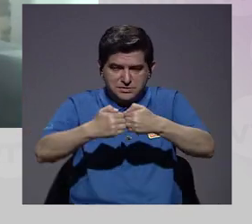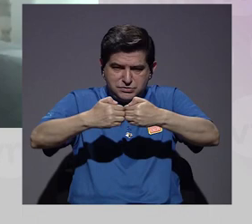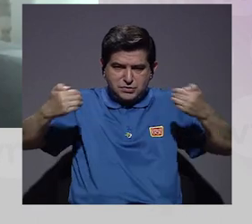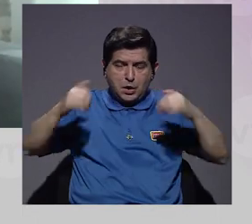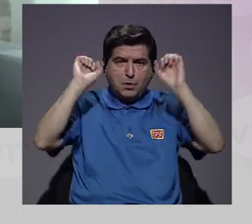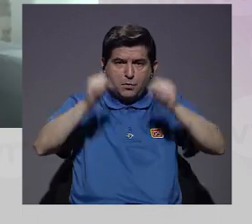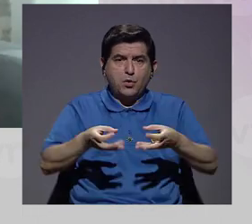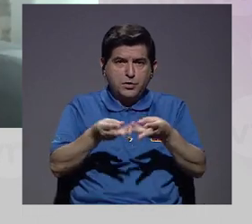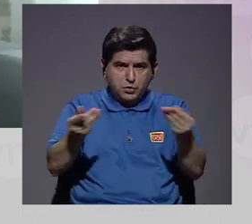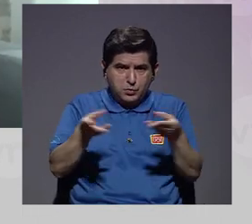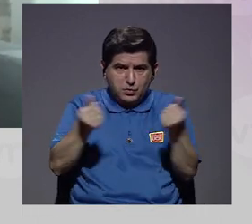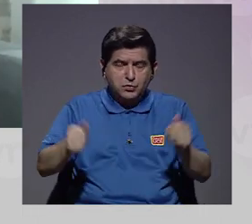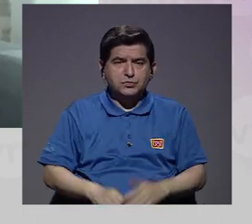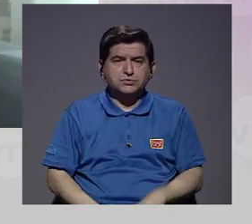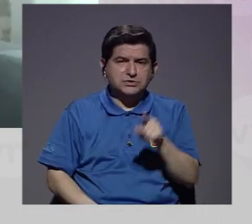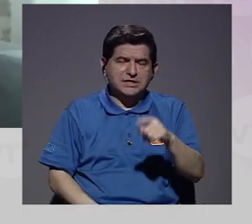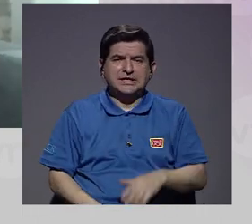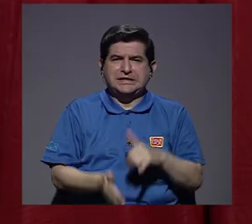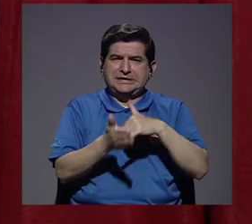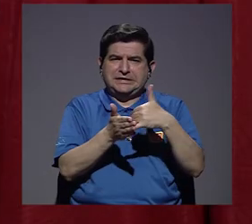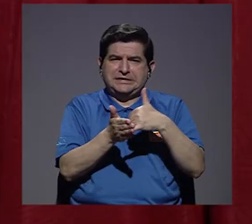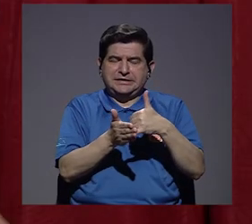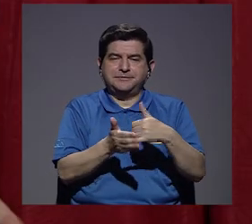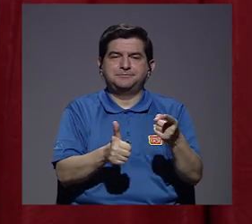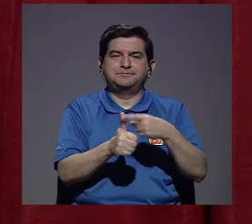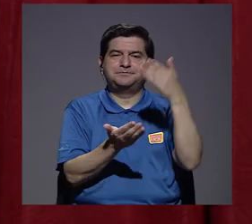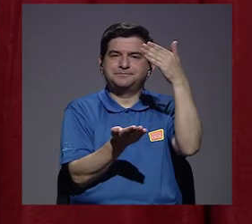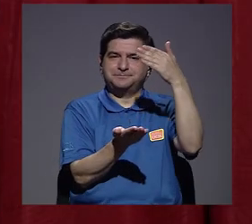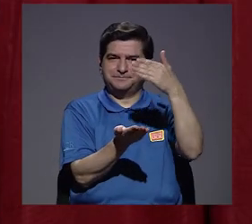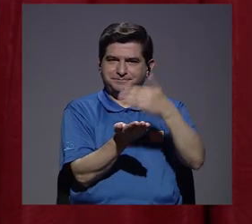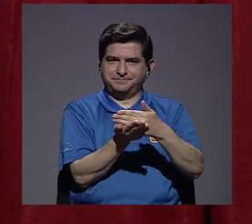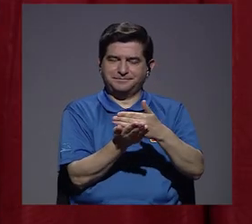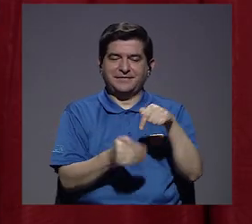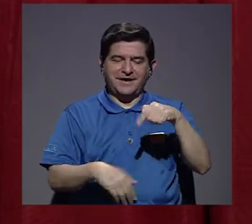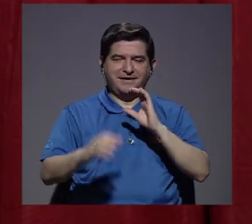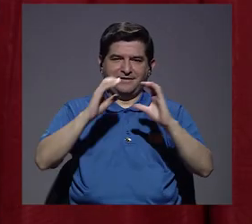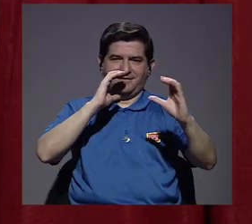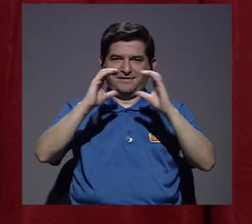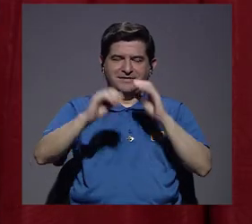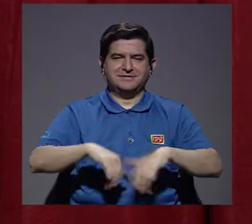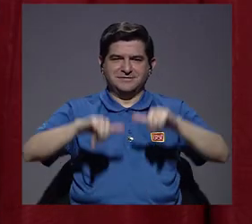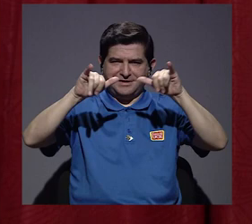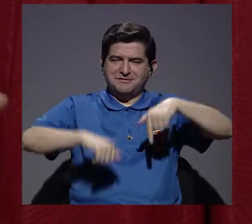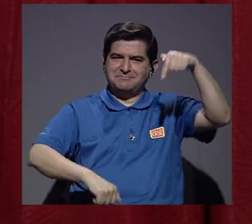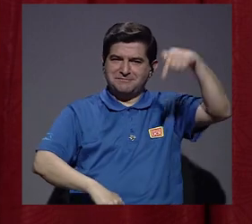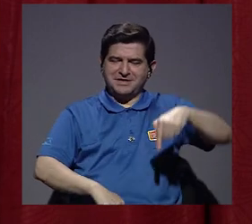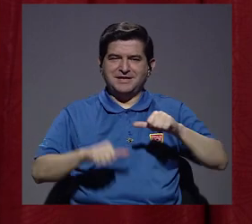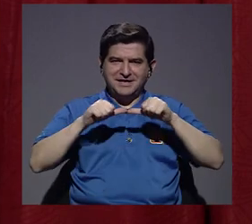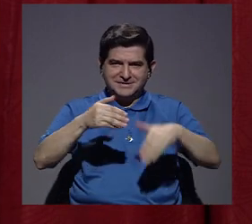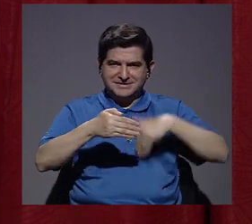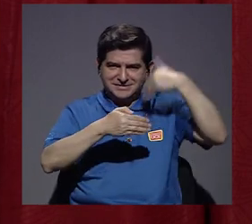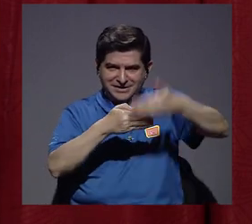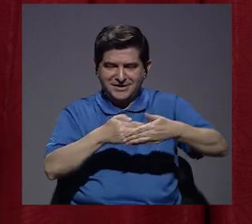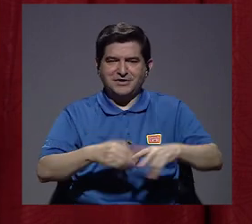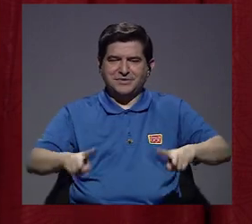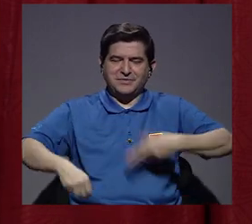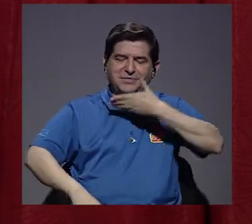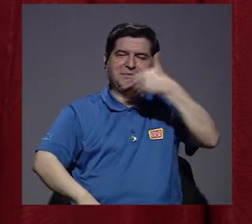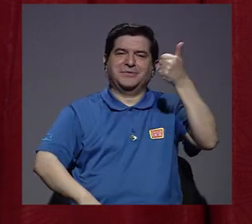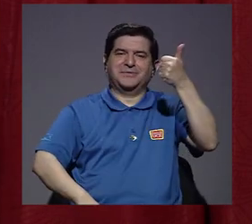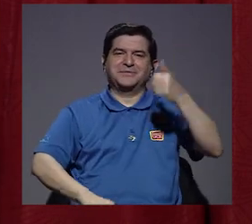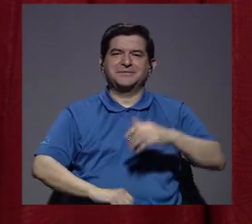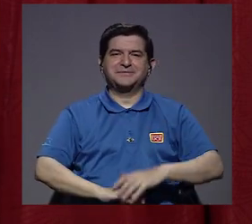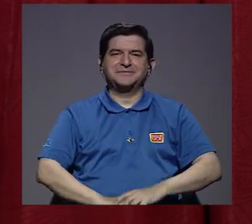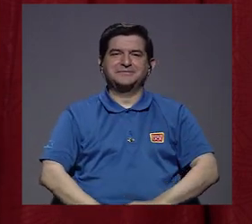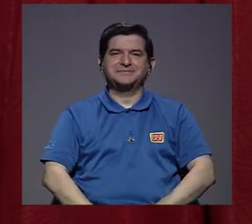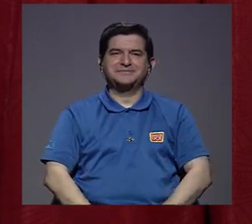aislamiento puede producir vulnerabilidad. Vamos a hacer nuestra primera pausa en esta conversación. Quédense con nosotros, ya continuamos con